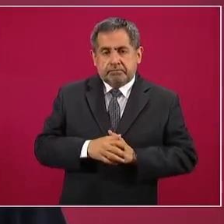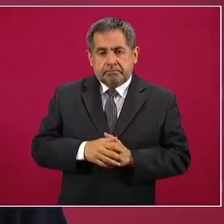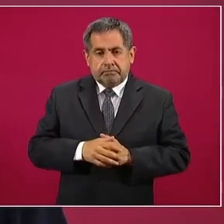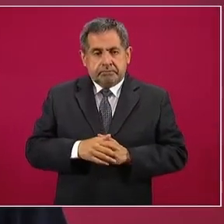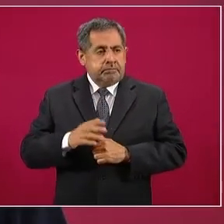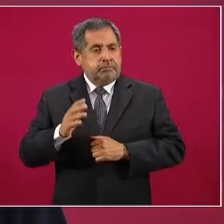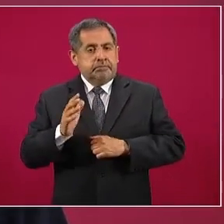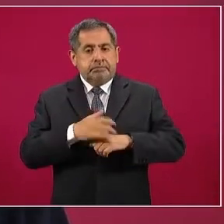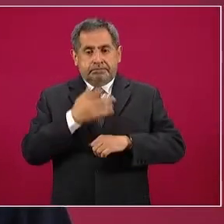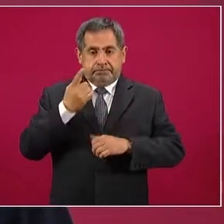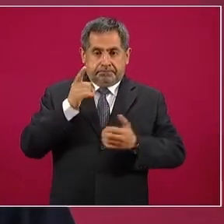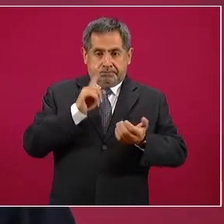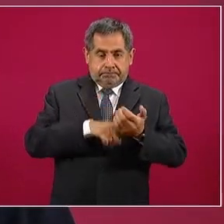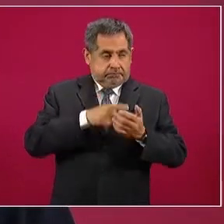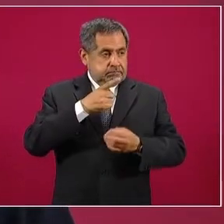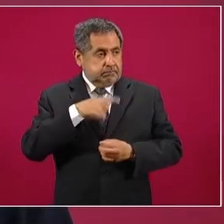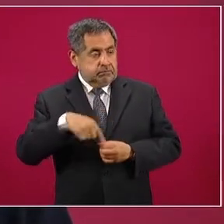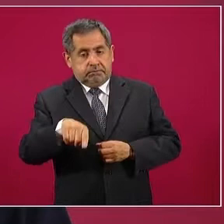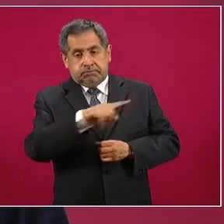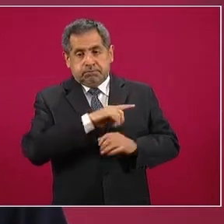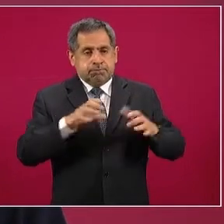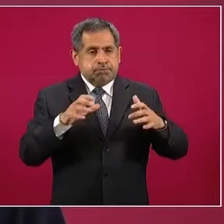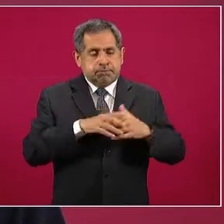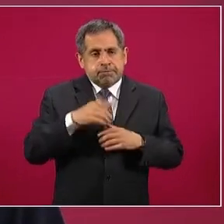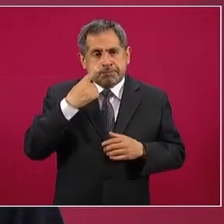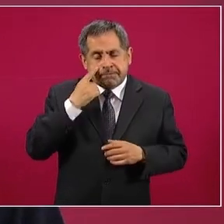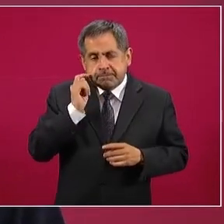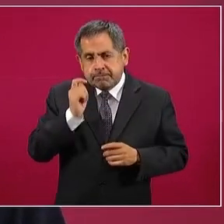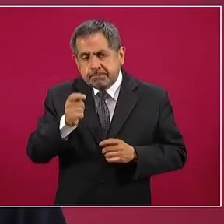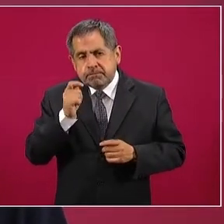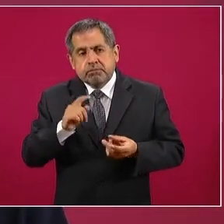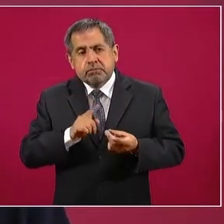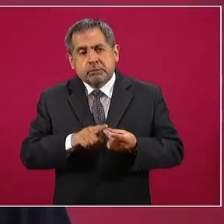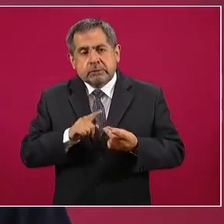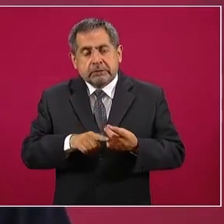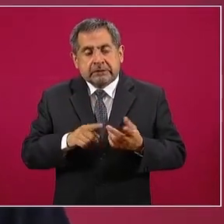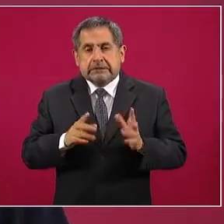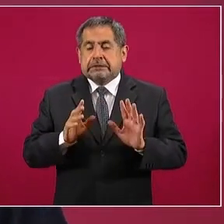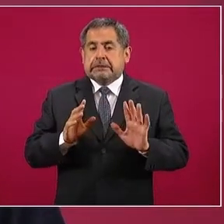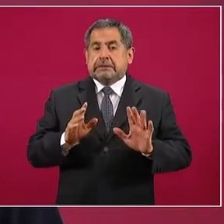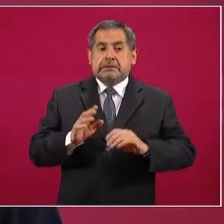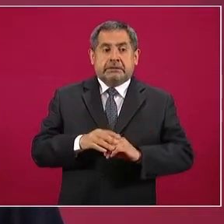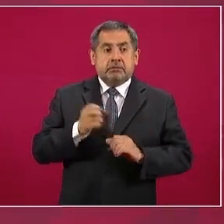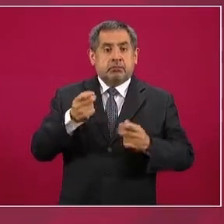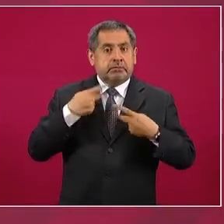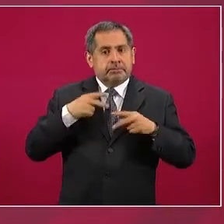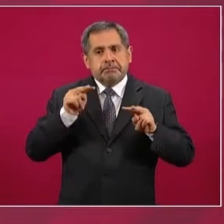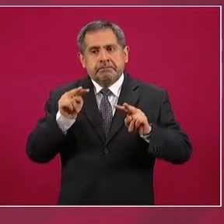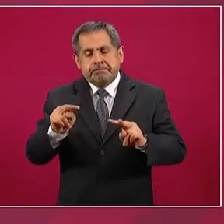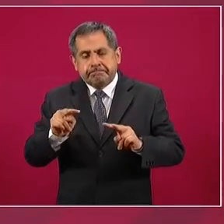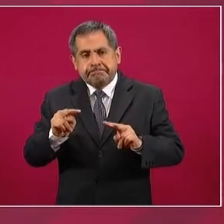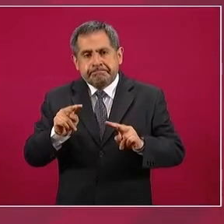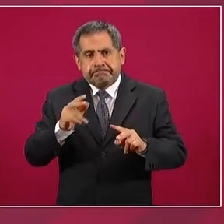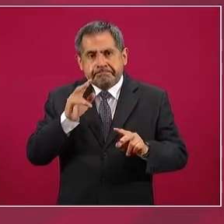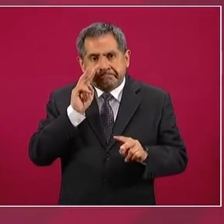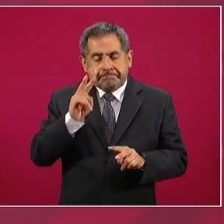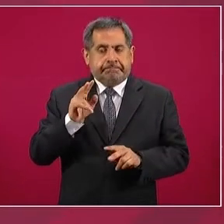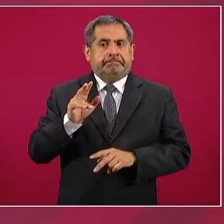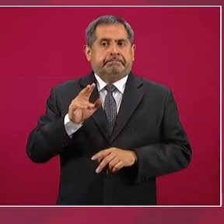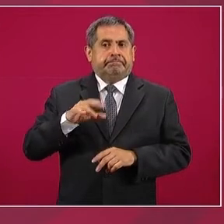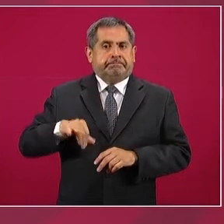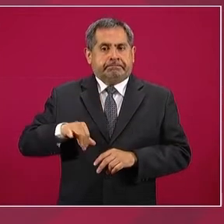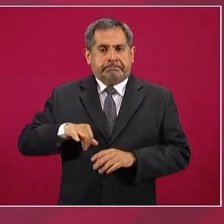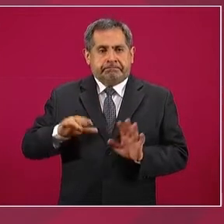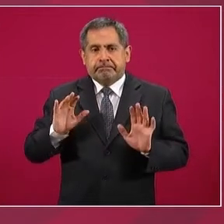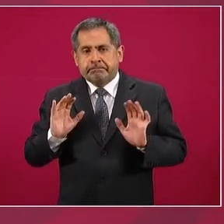están atentos y sí les importa que